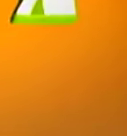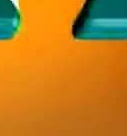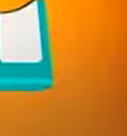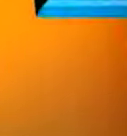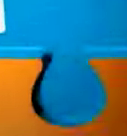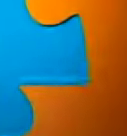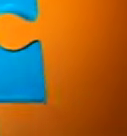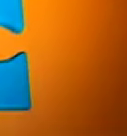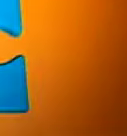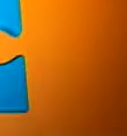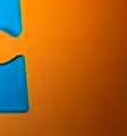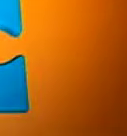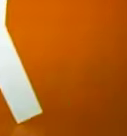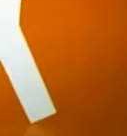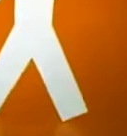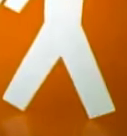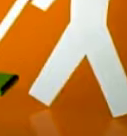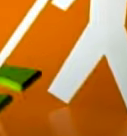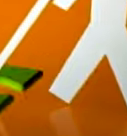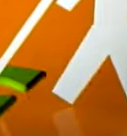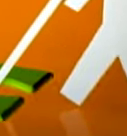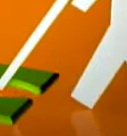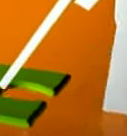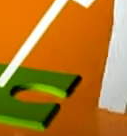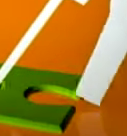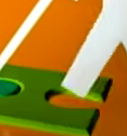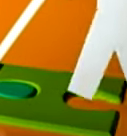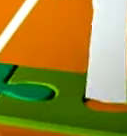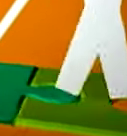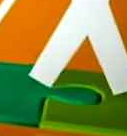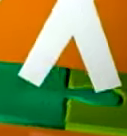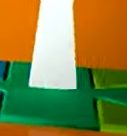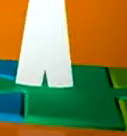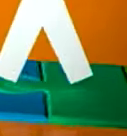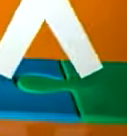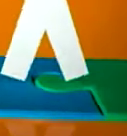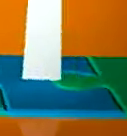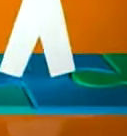Music Music Music Music